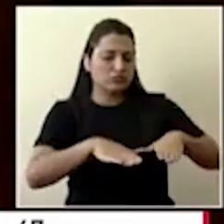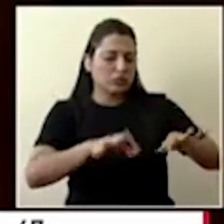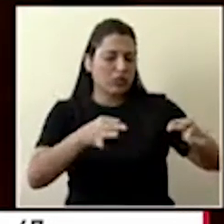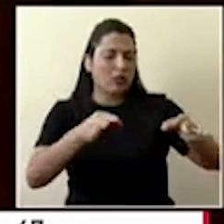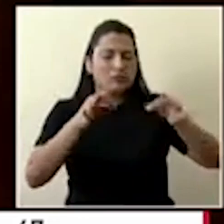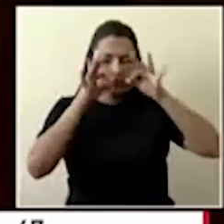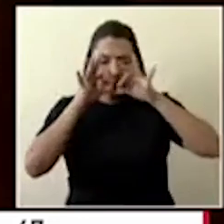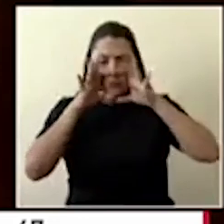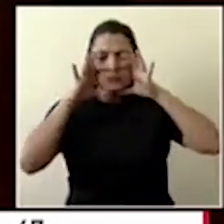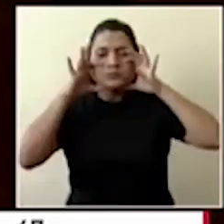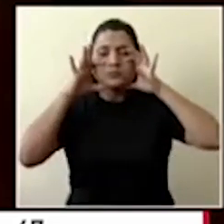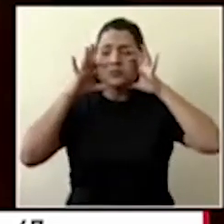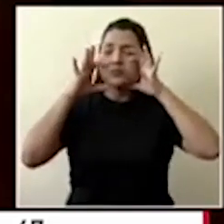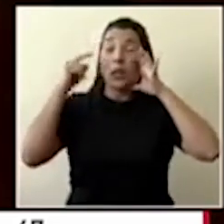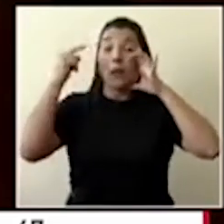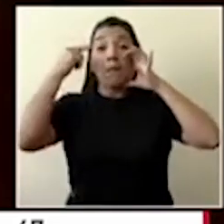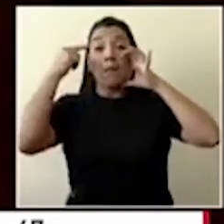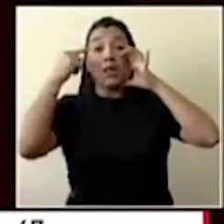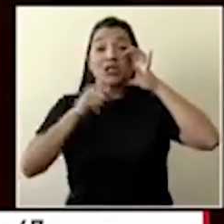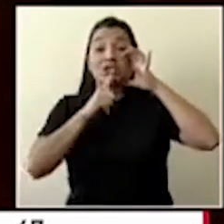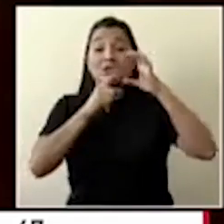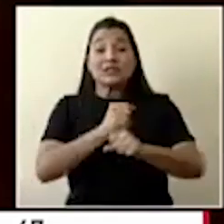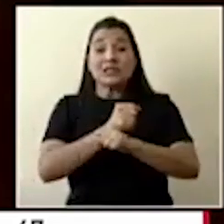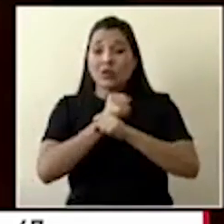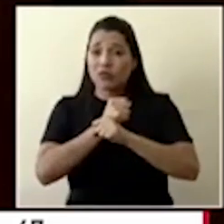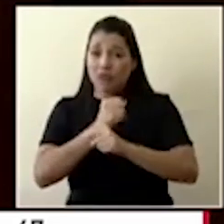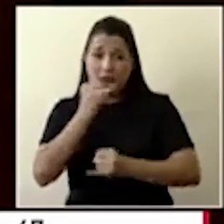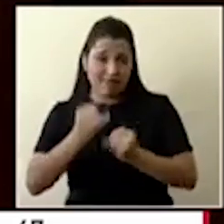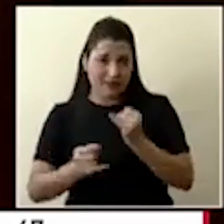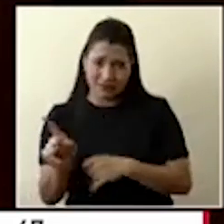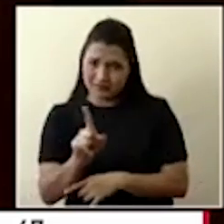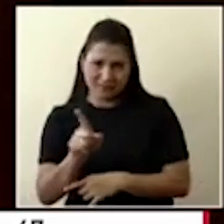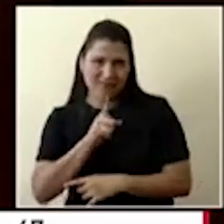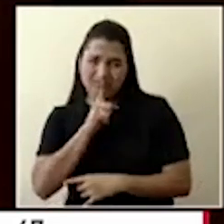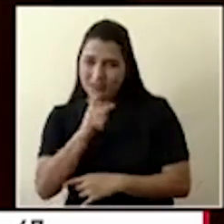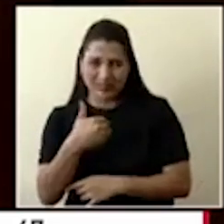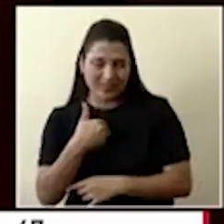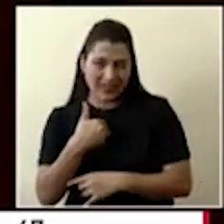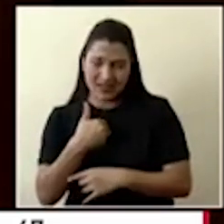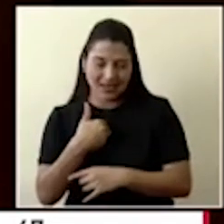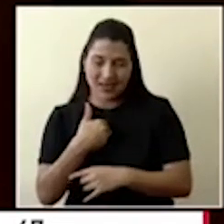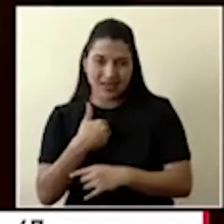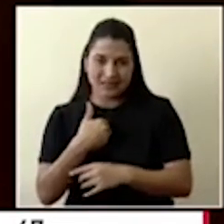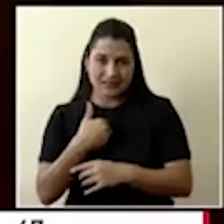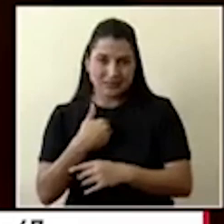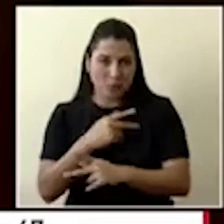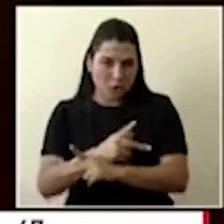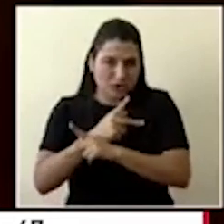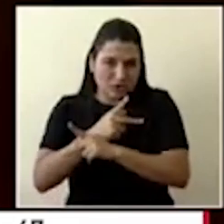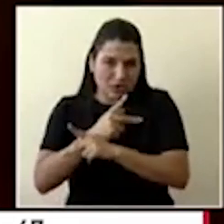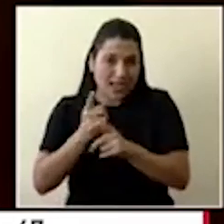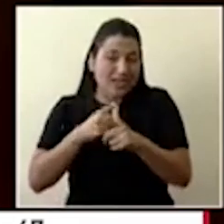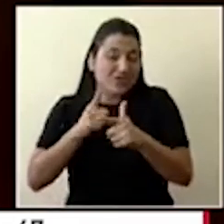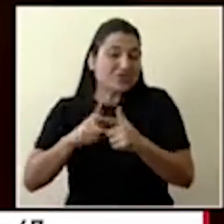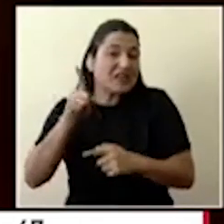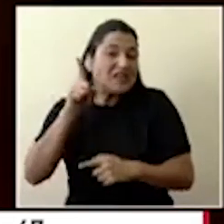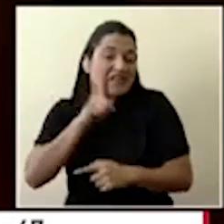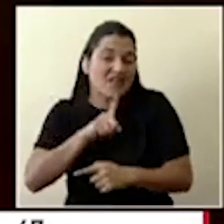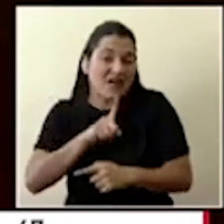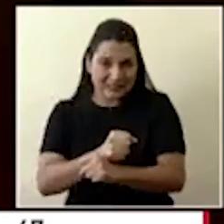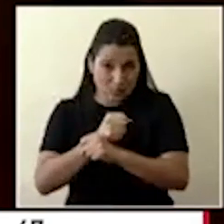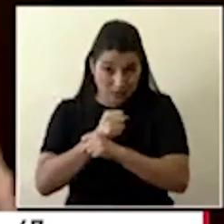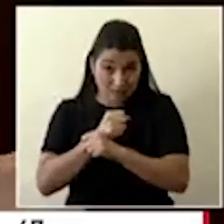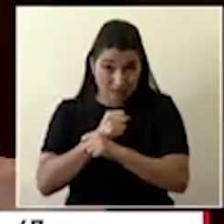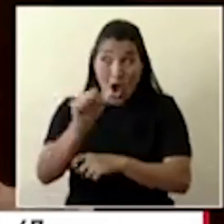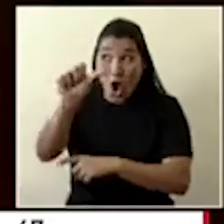todo un entrenamiento que se tiene que llevar, también se convierte más bien en un asunto de falsa seguridad. Hemos tenido reportes en países en donde la